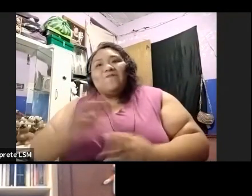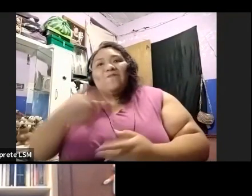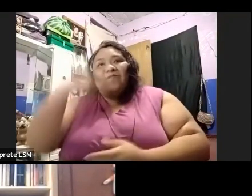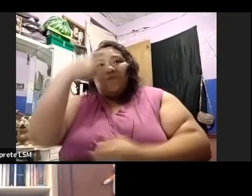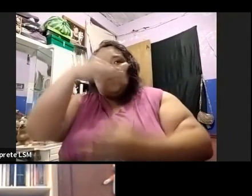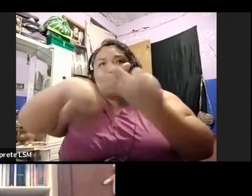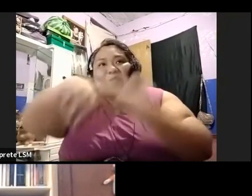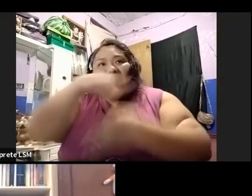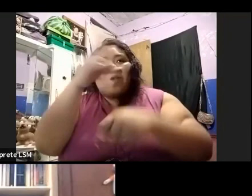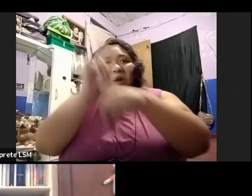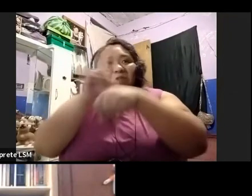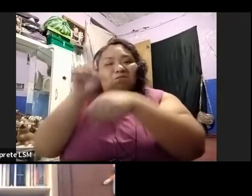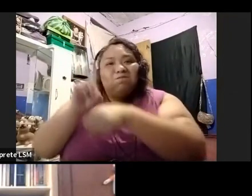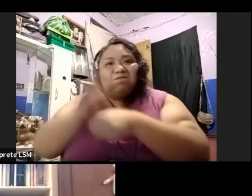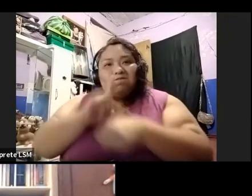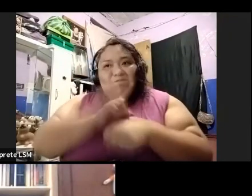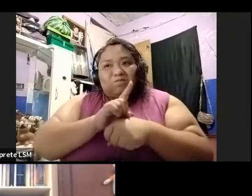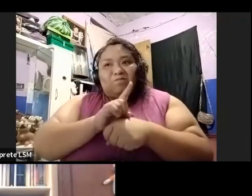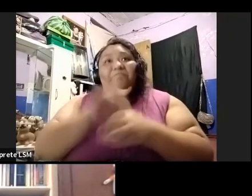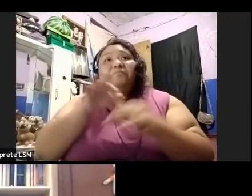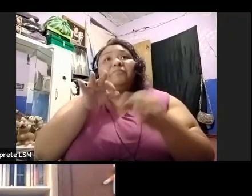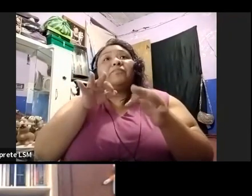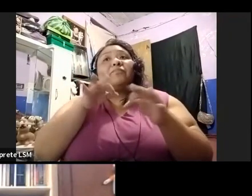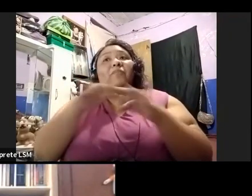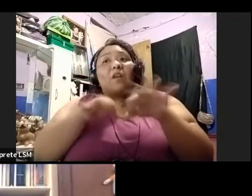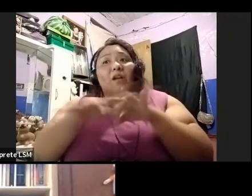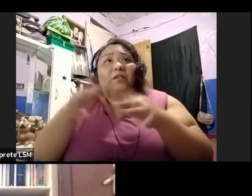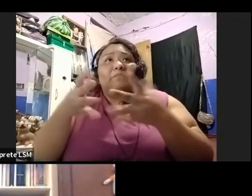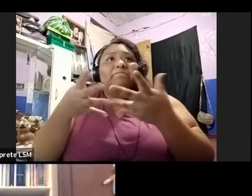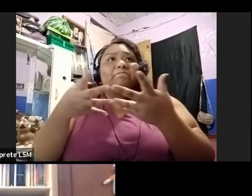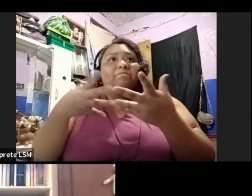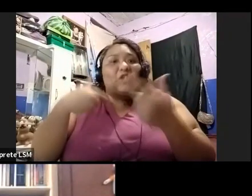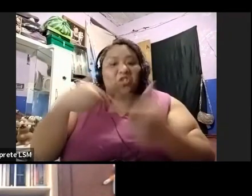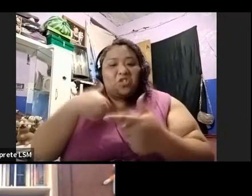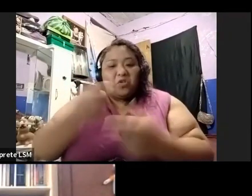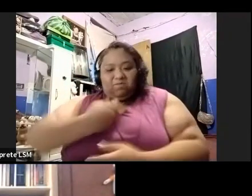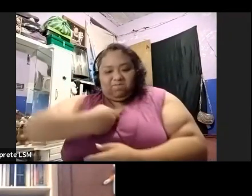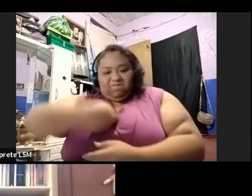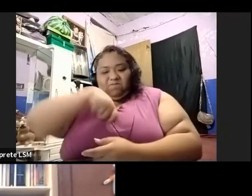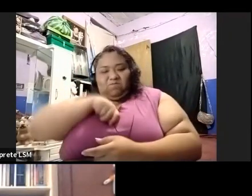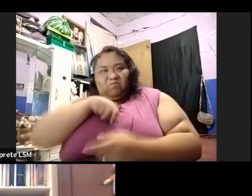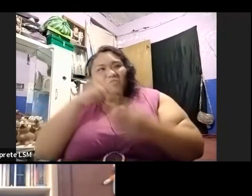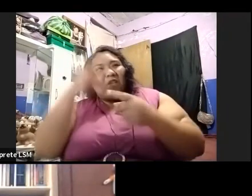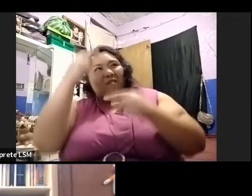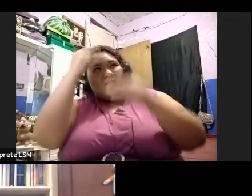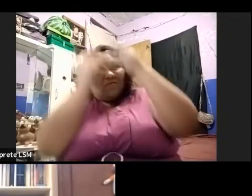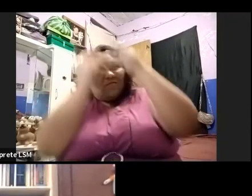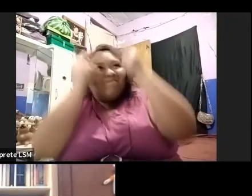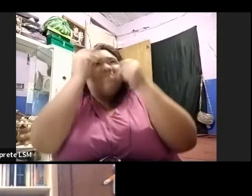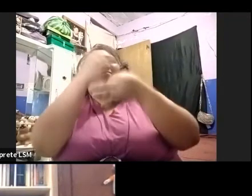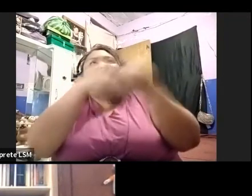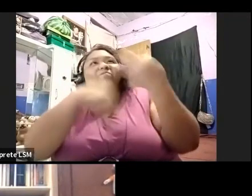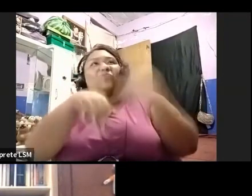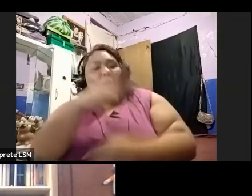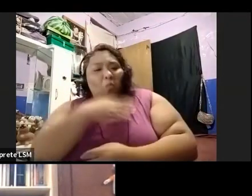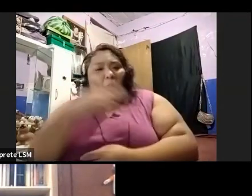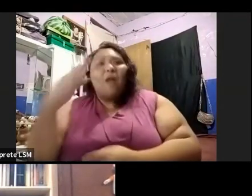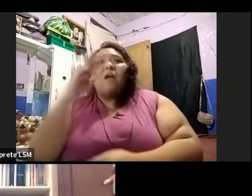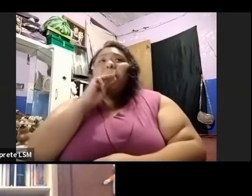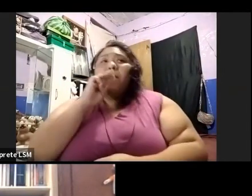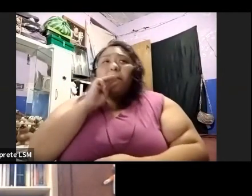los días en construirme y ser una buena mamá y ser también una buena amiga.